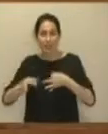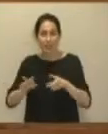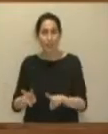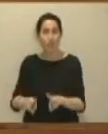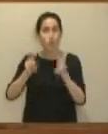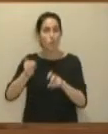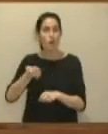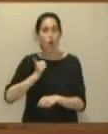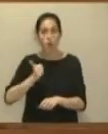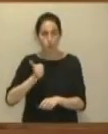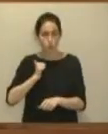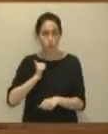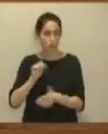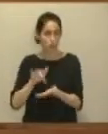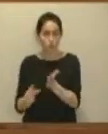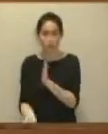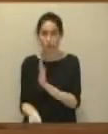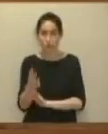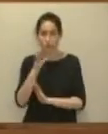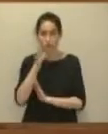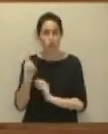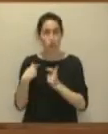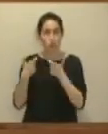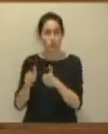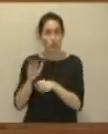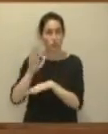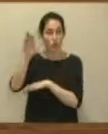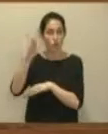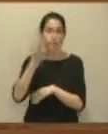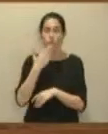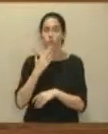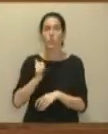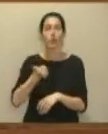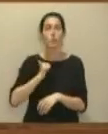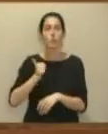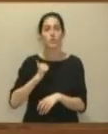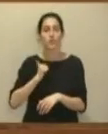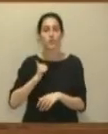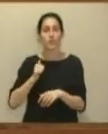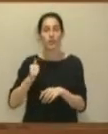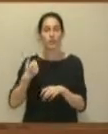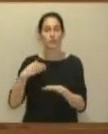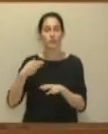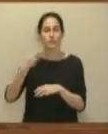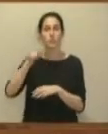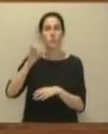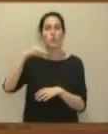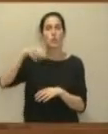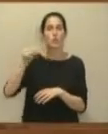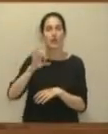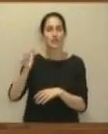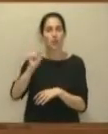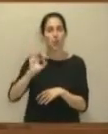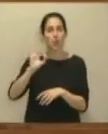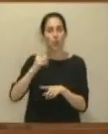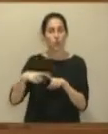las nuevas oportunidades que han aparecido para el sector forestal, como podría ser el aprovechamiento de la vía masa, las certificaciones forestales,